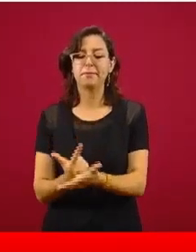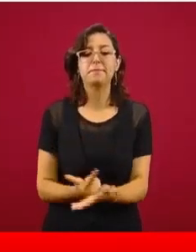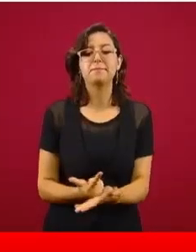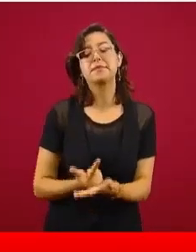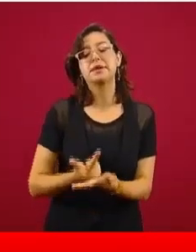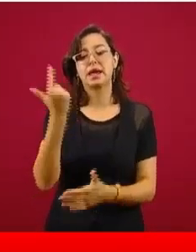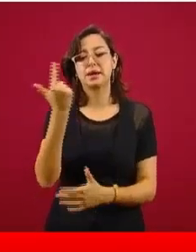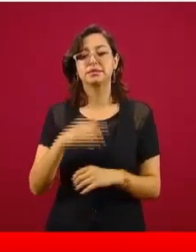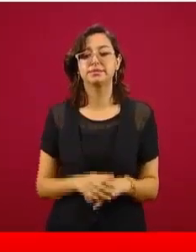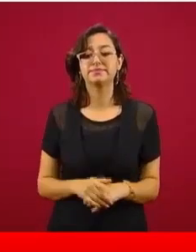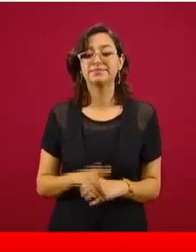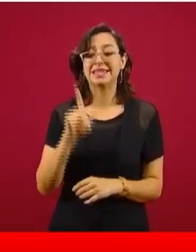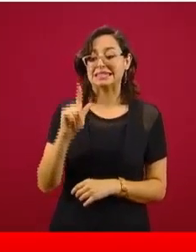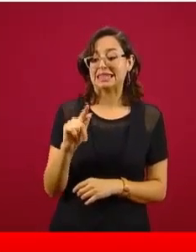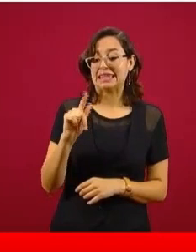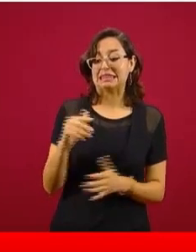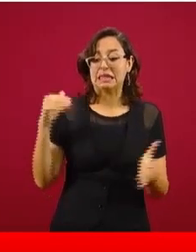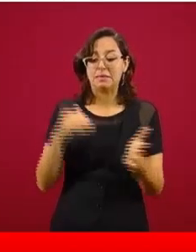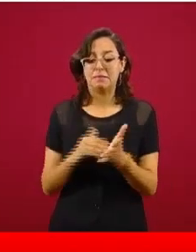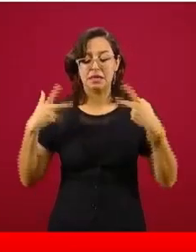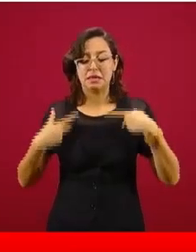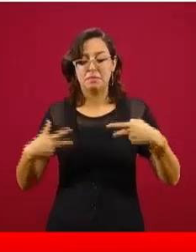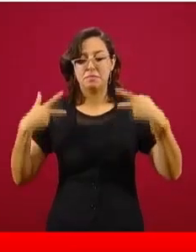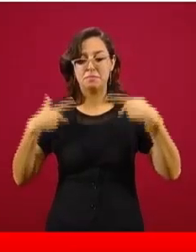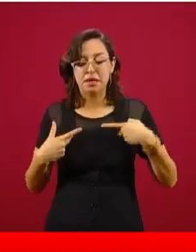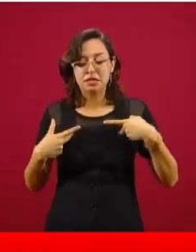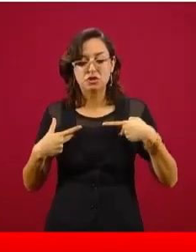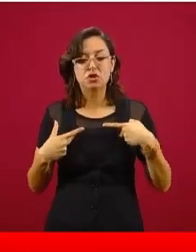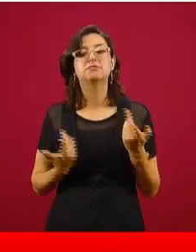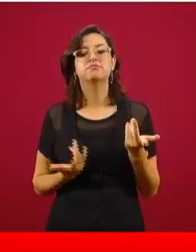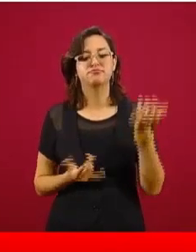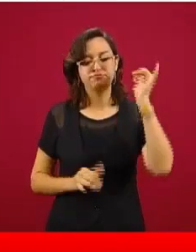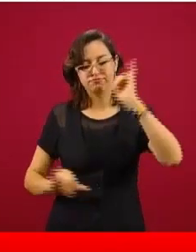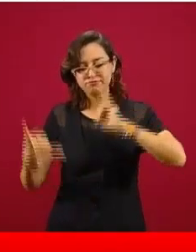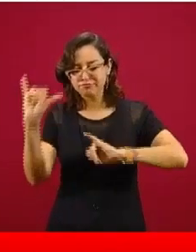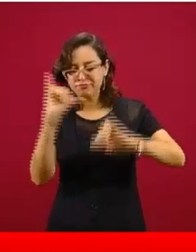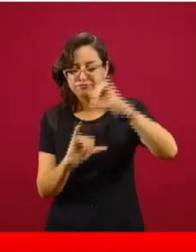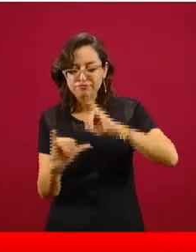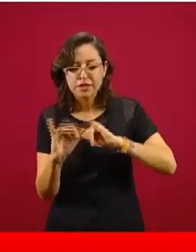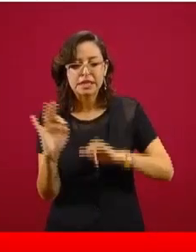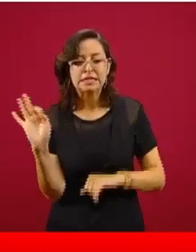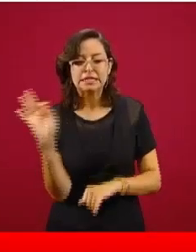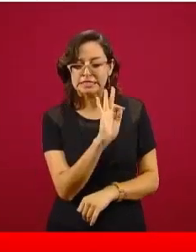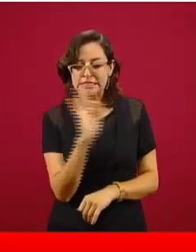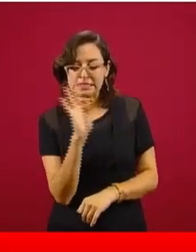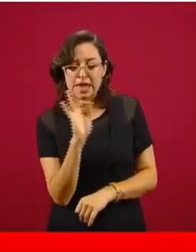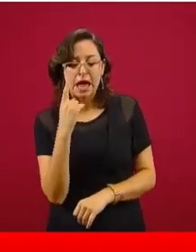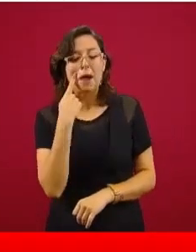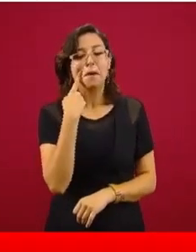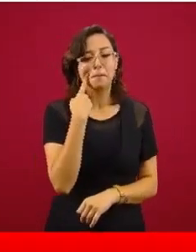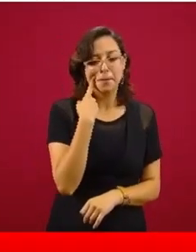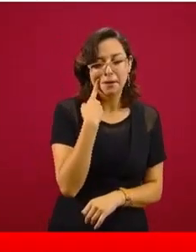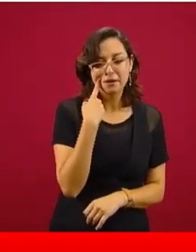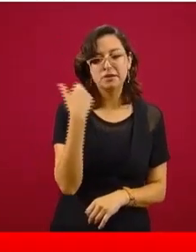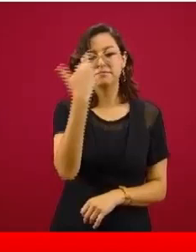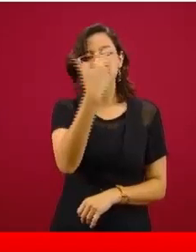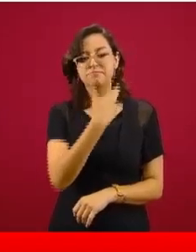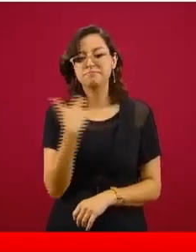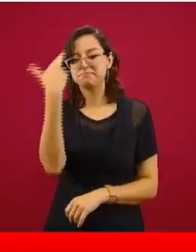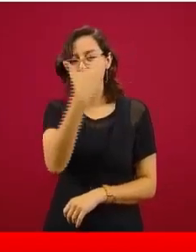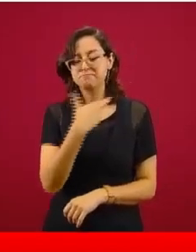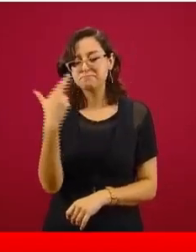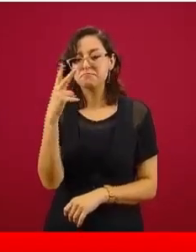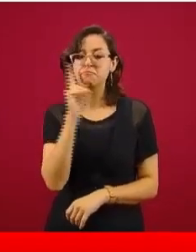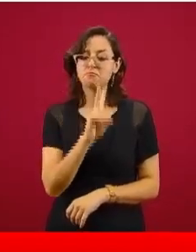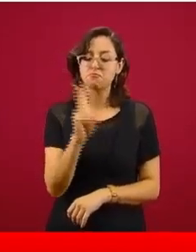y más de 70 mil personas han sido detectadas en su momento como casos sospechosos, estudiadas con las